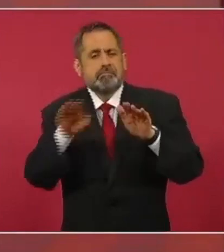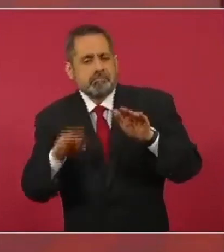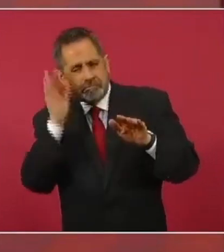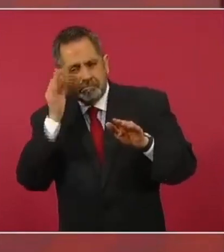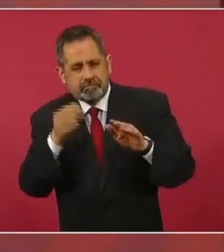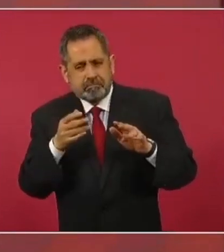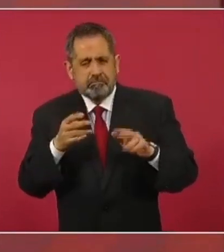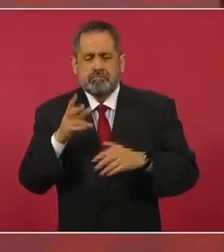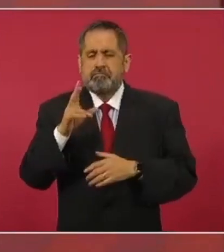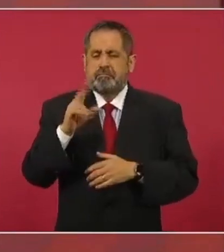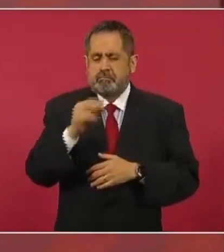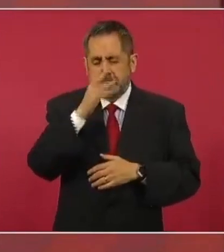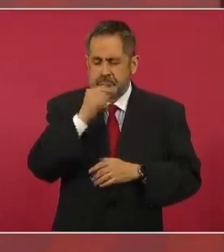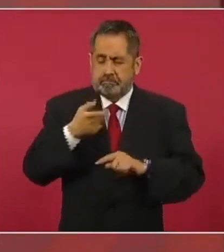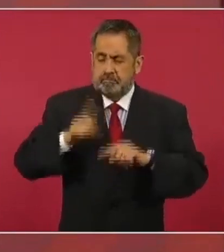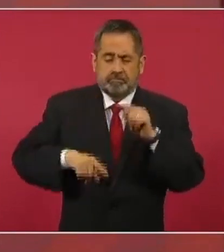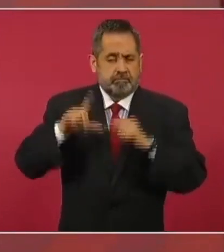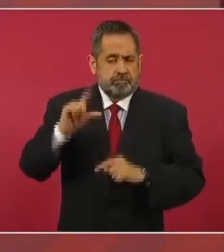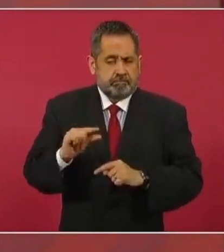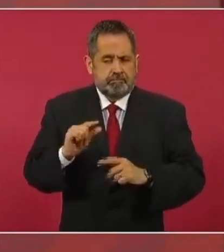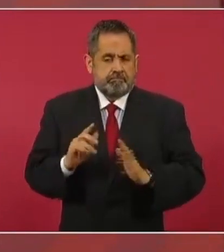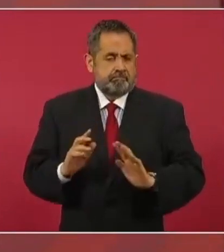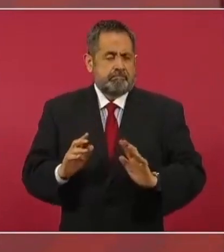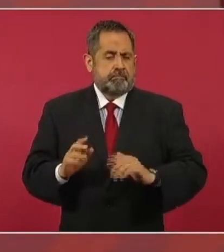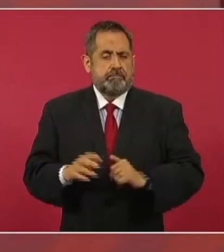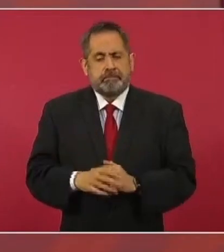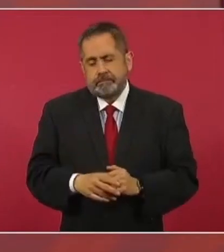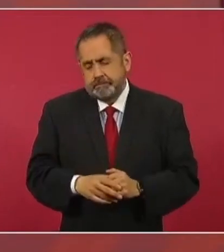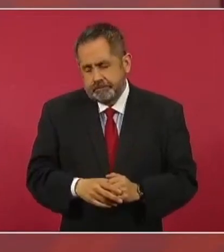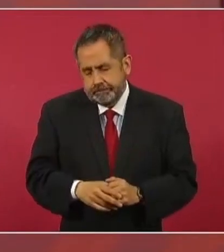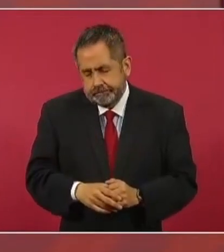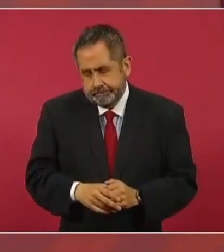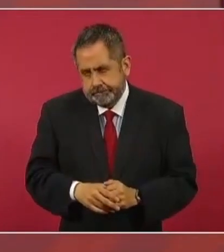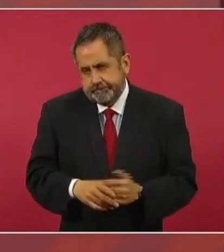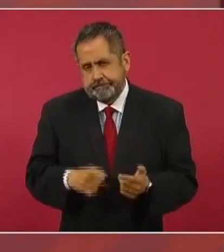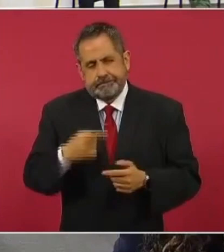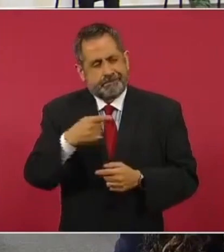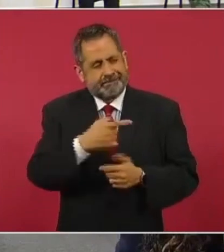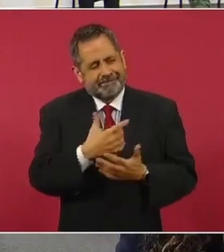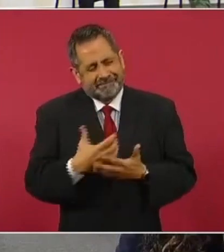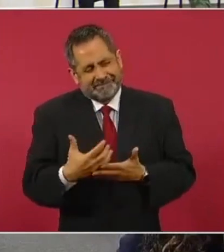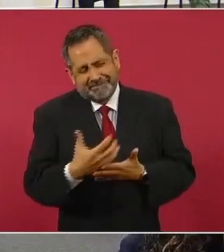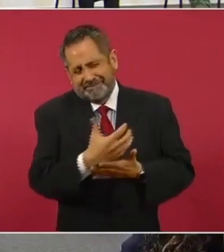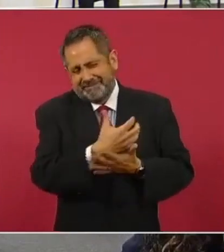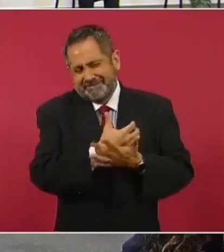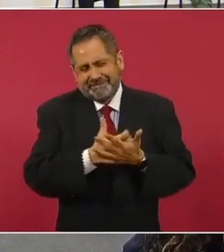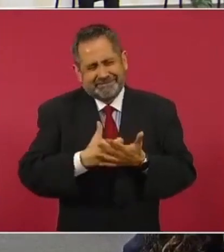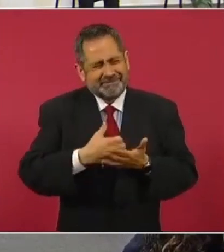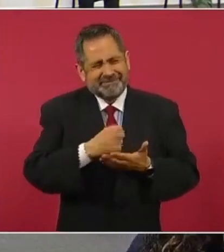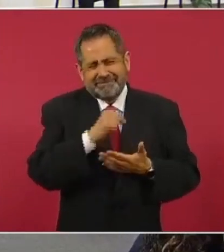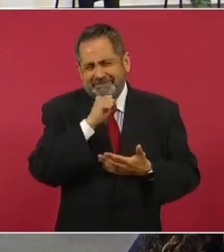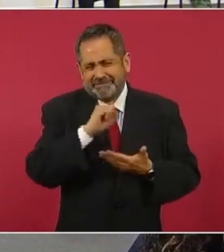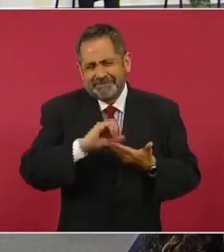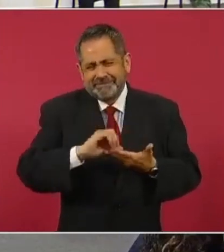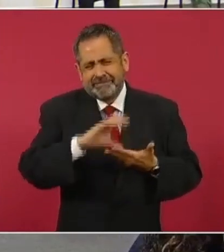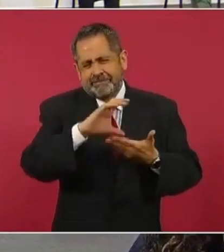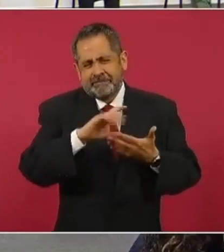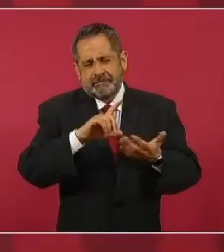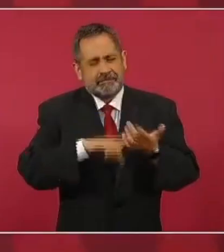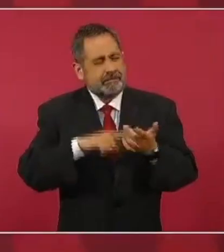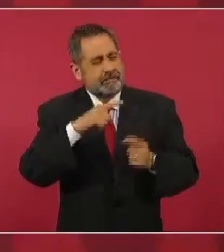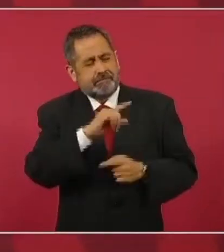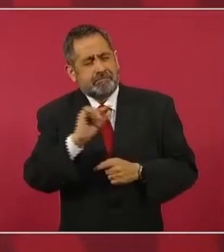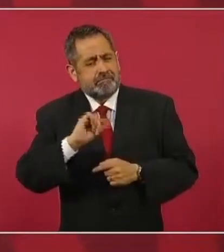No se le podía reducir el sueldo. Si estamos hablando de un alto